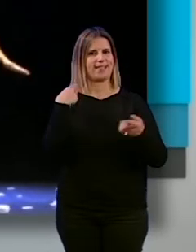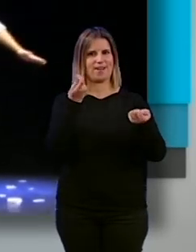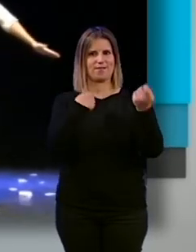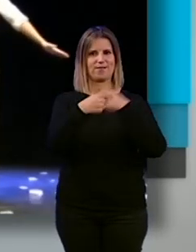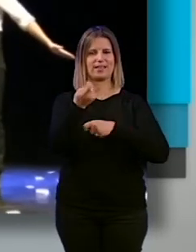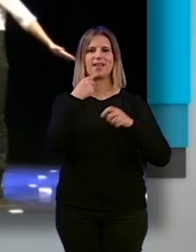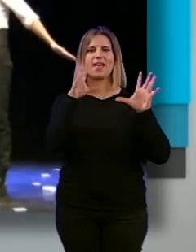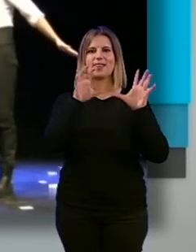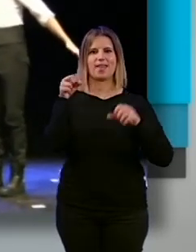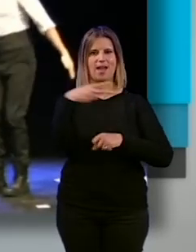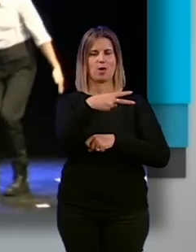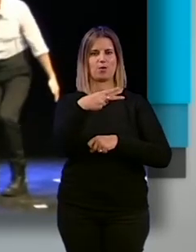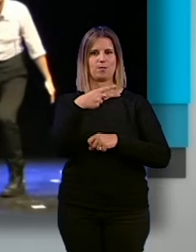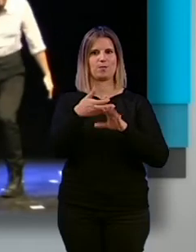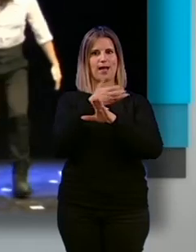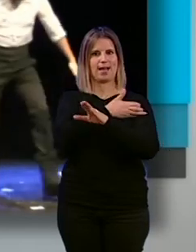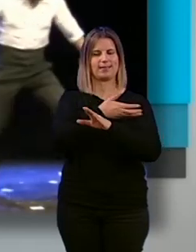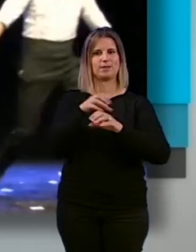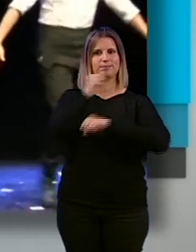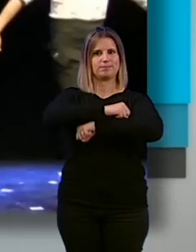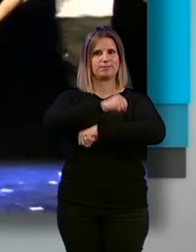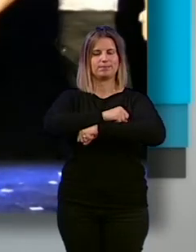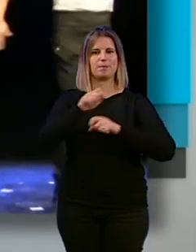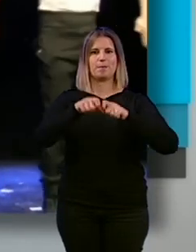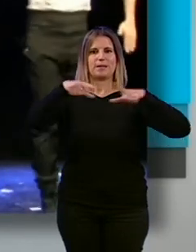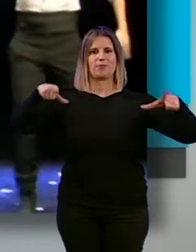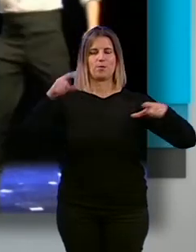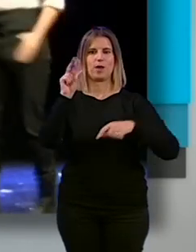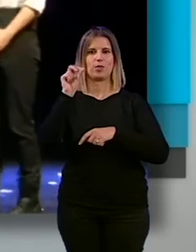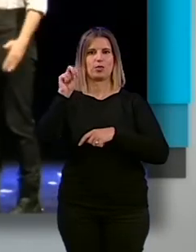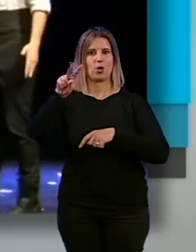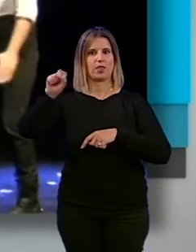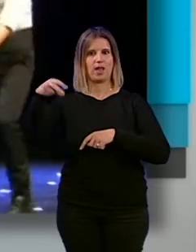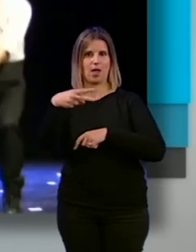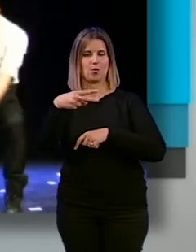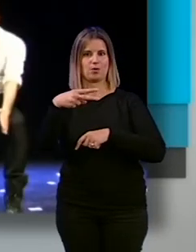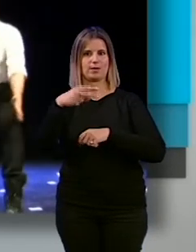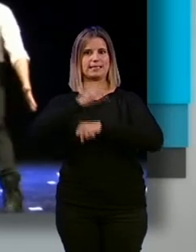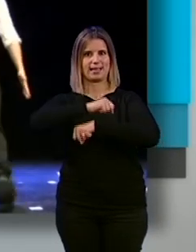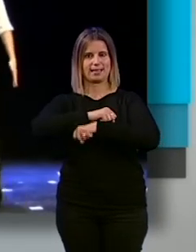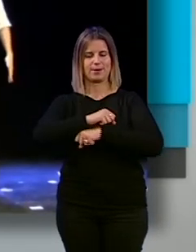venta por 10 euros en venta anticipada en la plataforma Entradium y 12 en taquilla habiendo un abono por 25 euros.